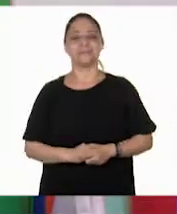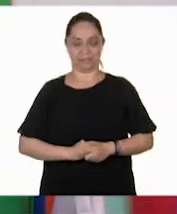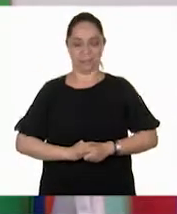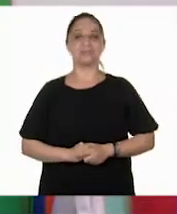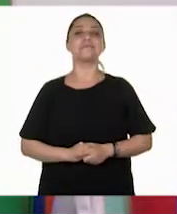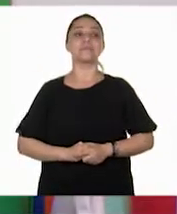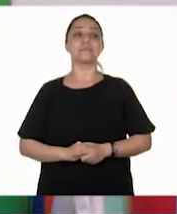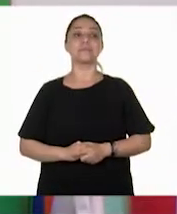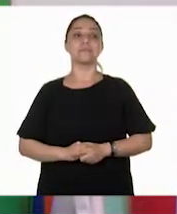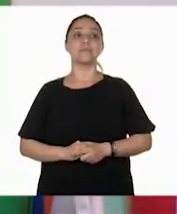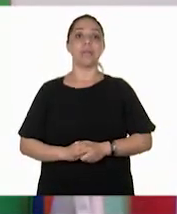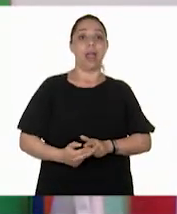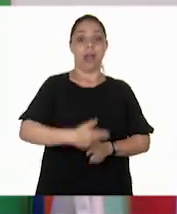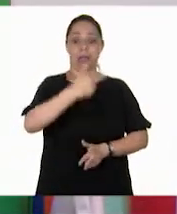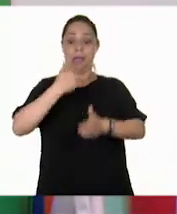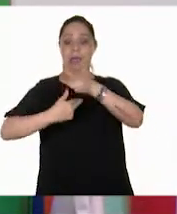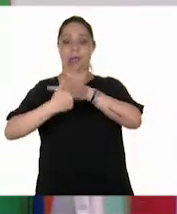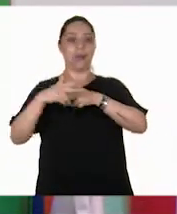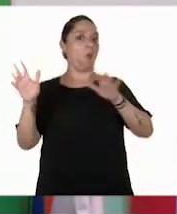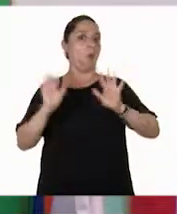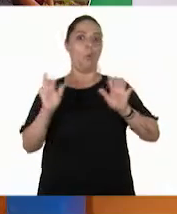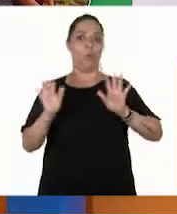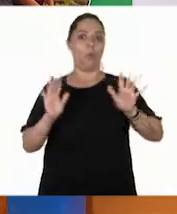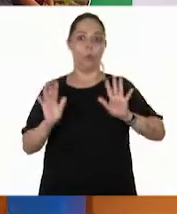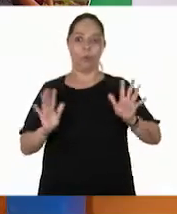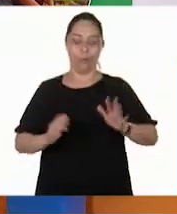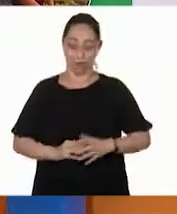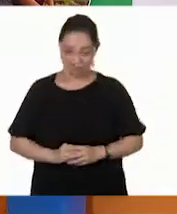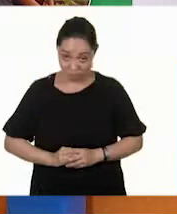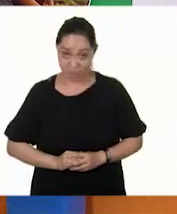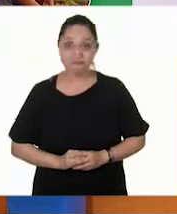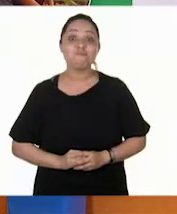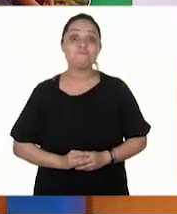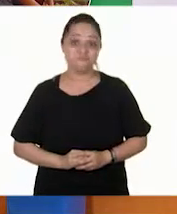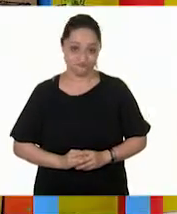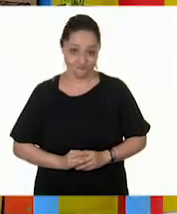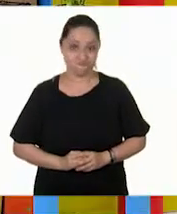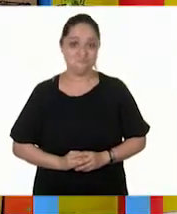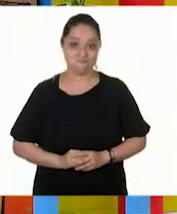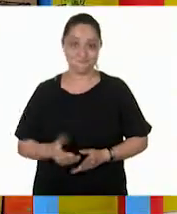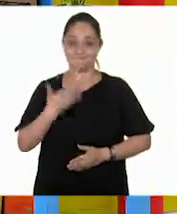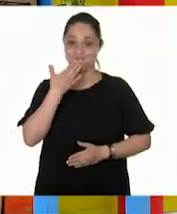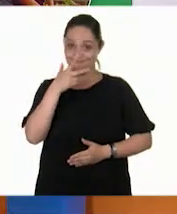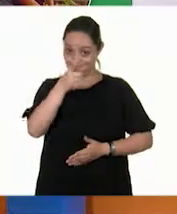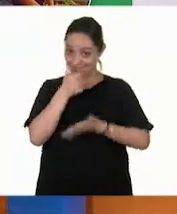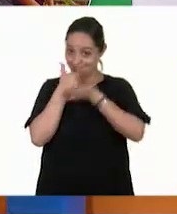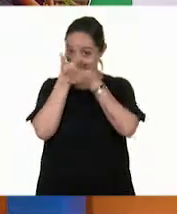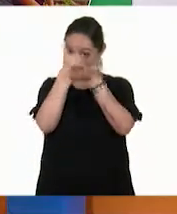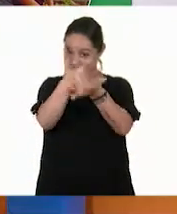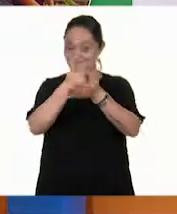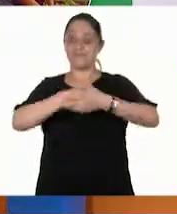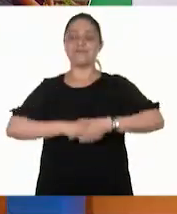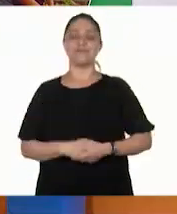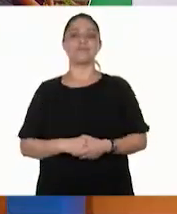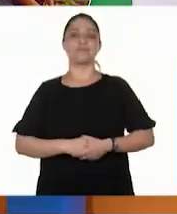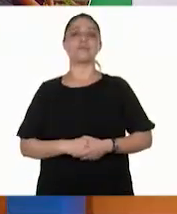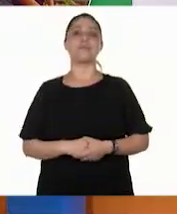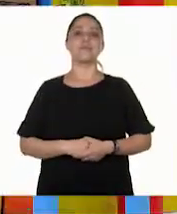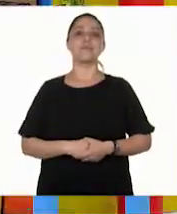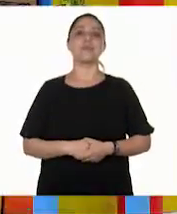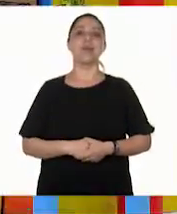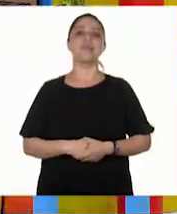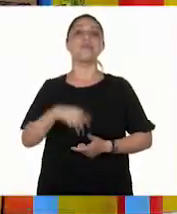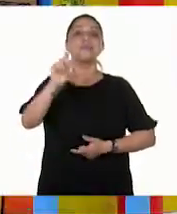Ay, entonces no avanzamos para atrás. Ay, qué bueno. salvada, porque te están ayudando. Atentos.